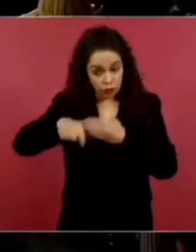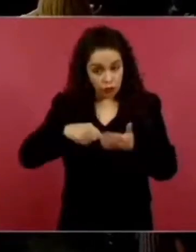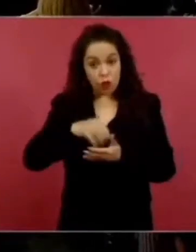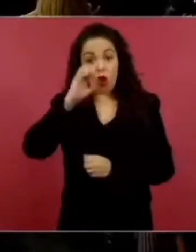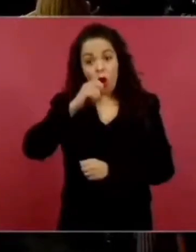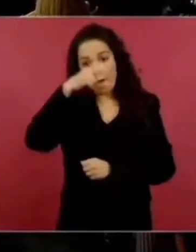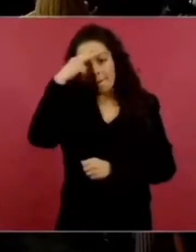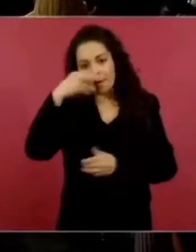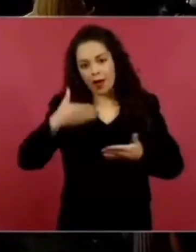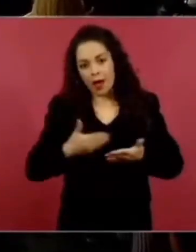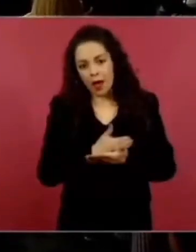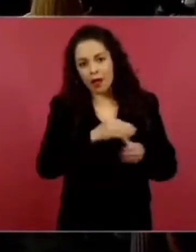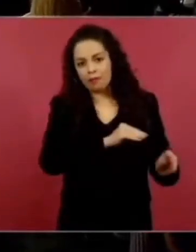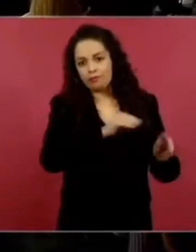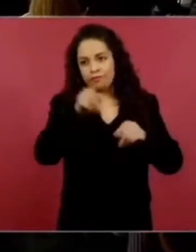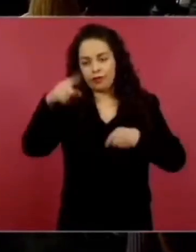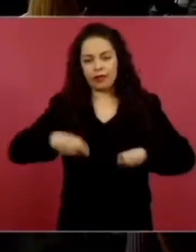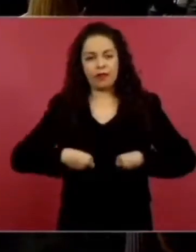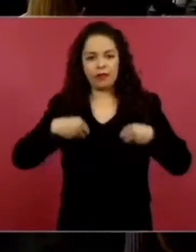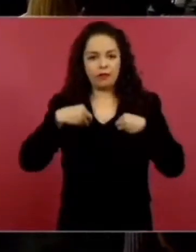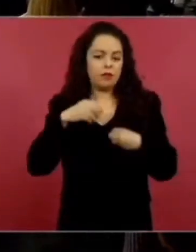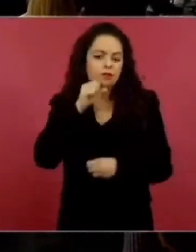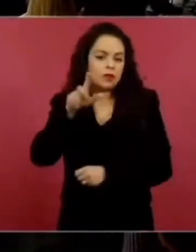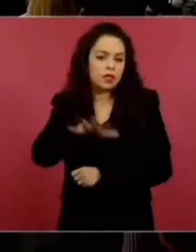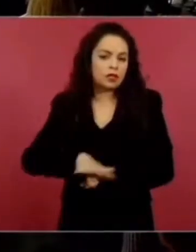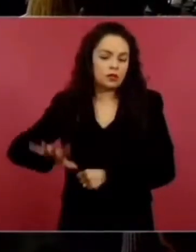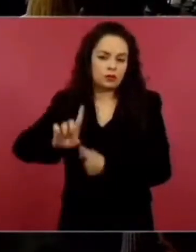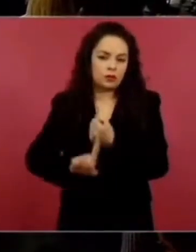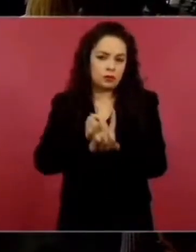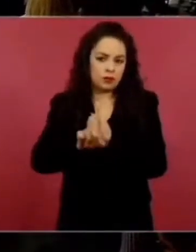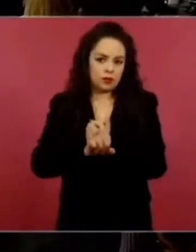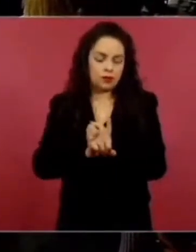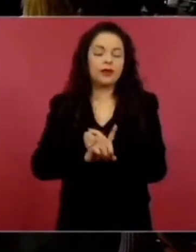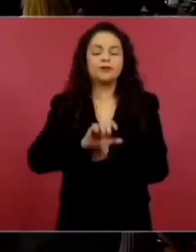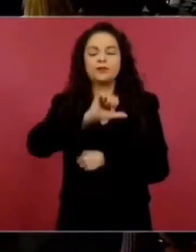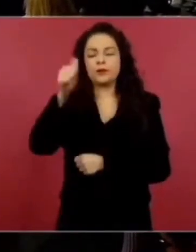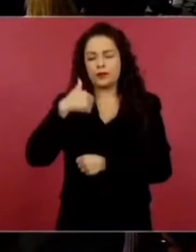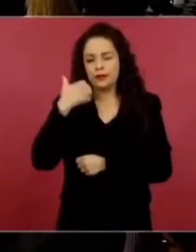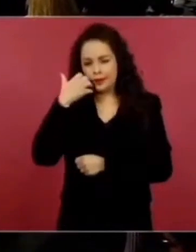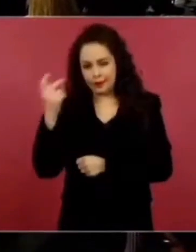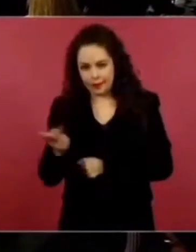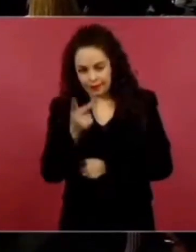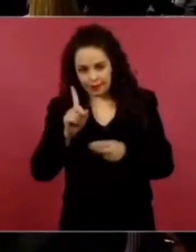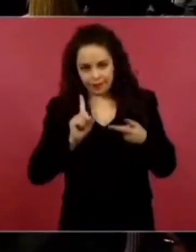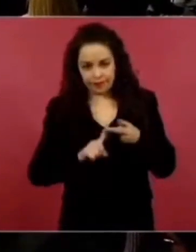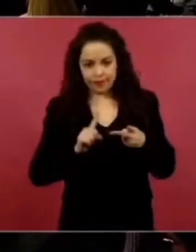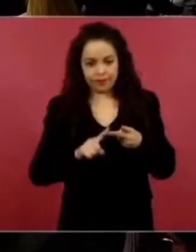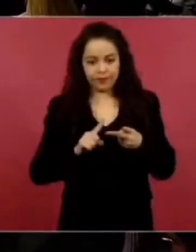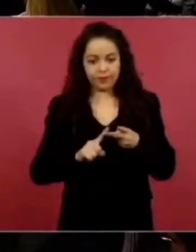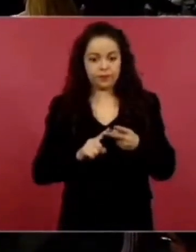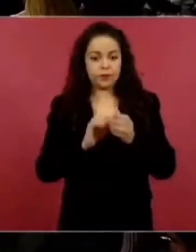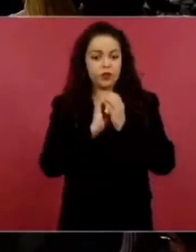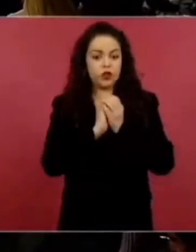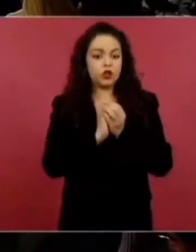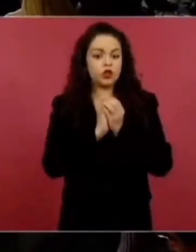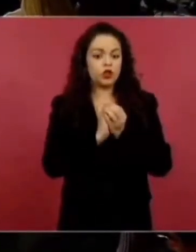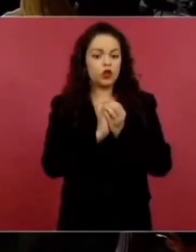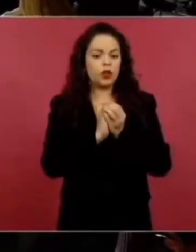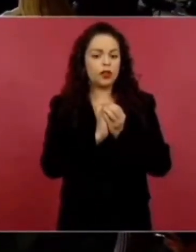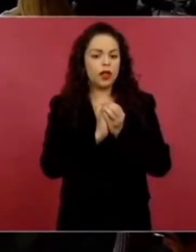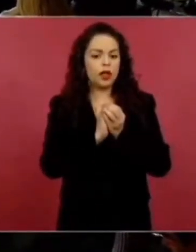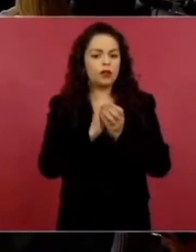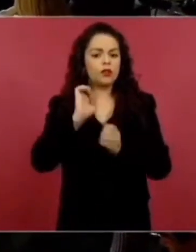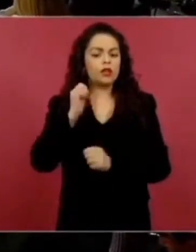Y bueno, en otro tema, el pasado 15 de septiembre se llevó a cabo el sorteo de las casas de descanso de